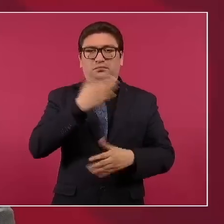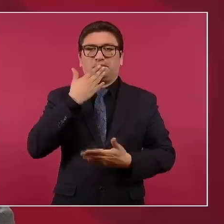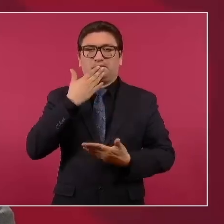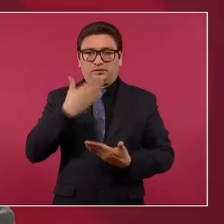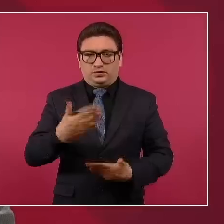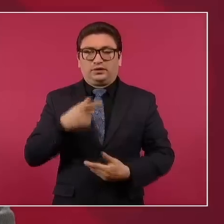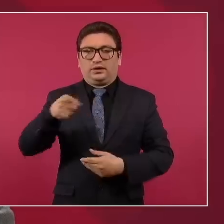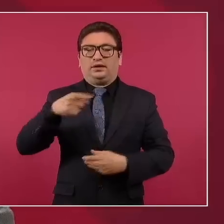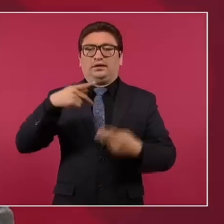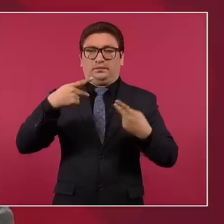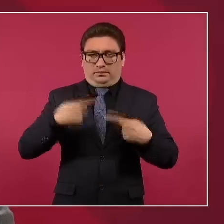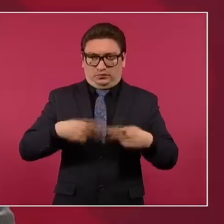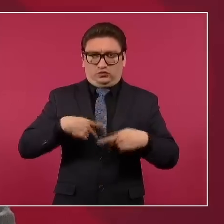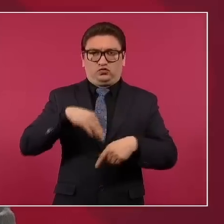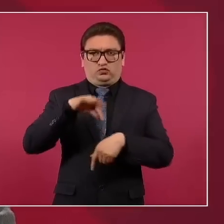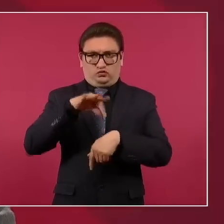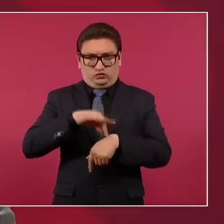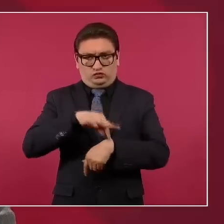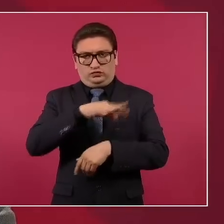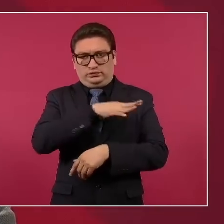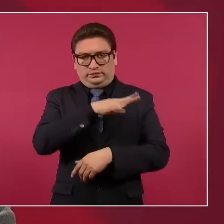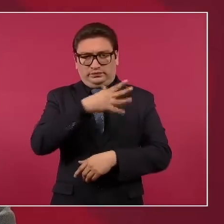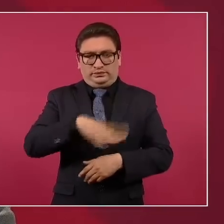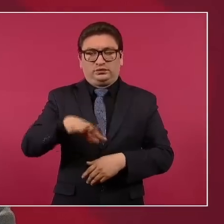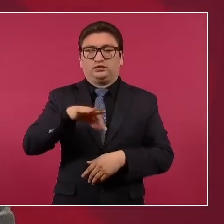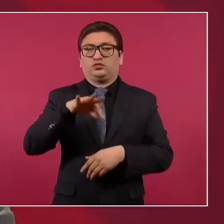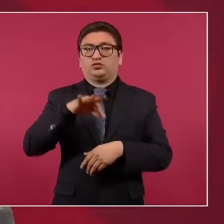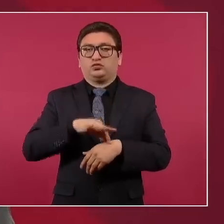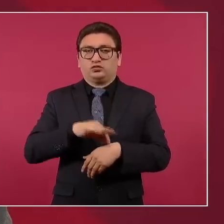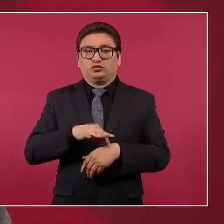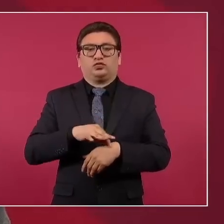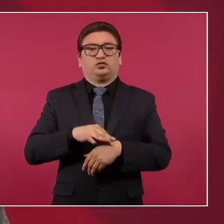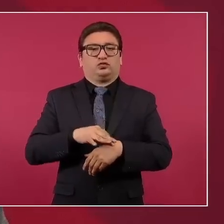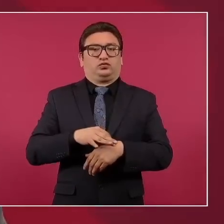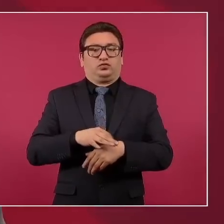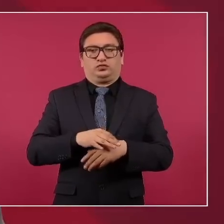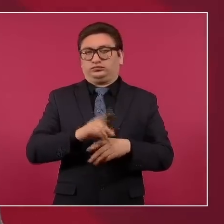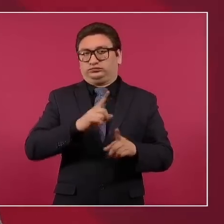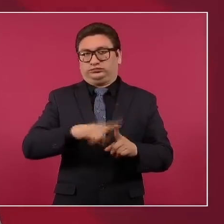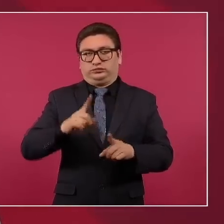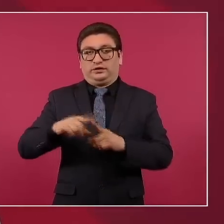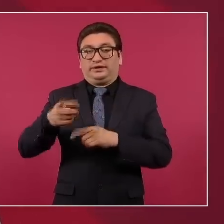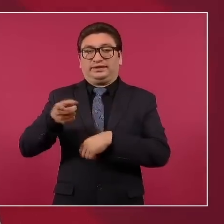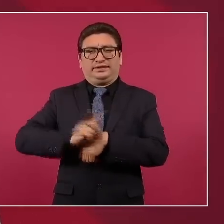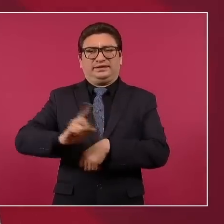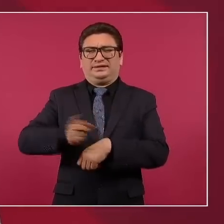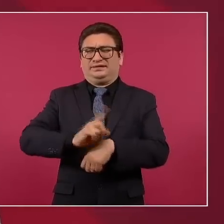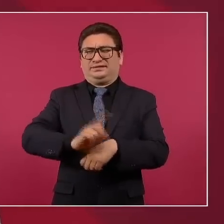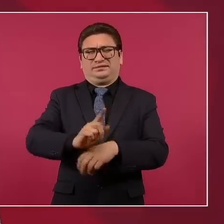van a haber médicos generales todos los días,